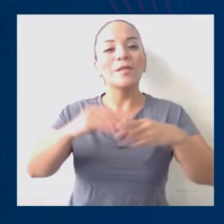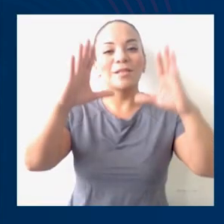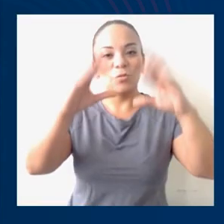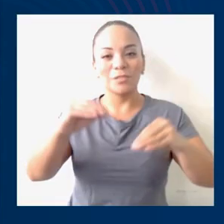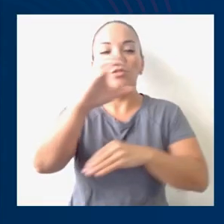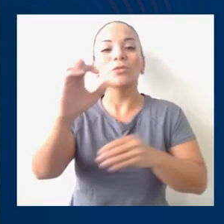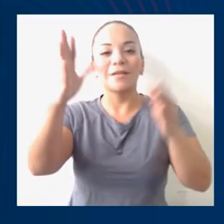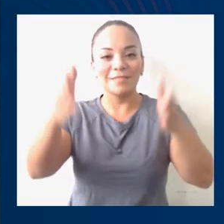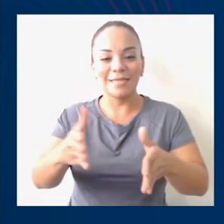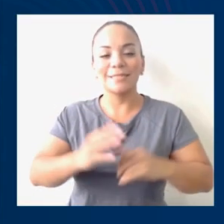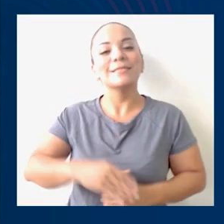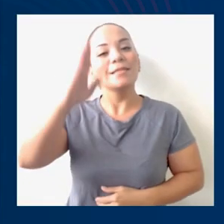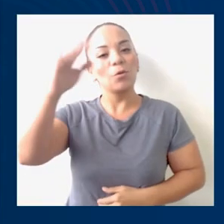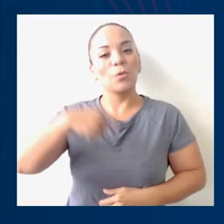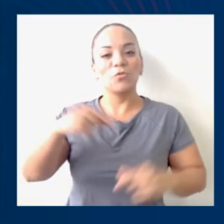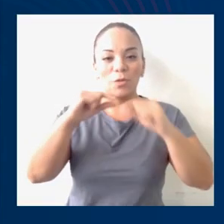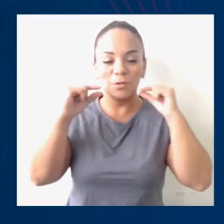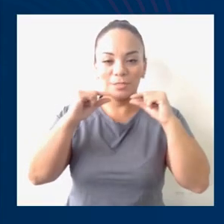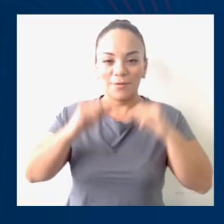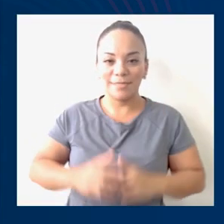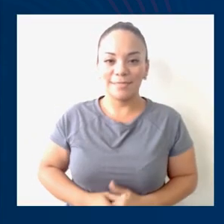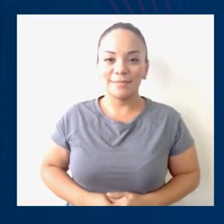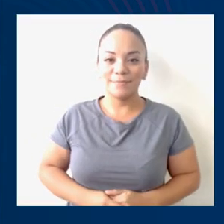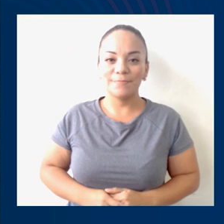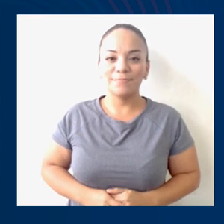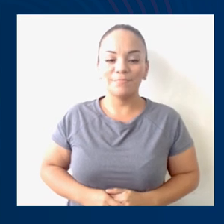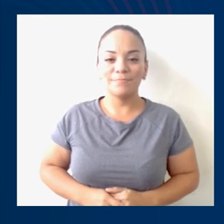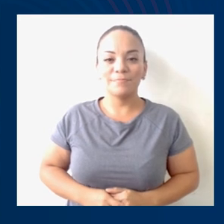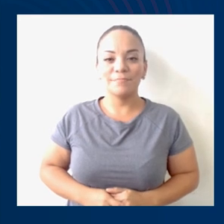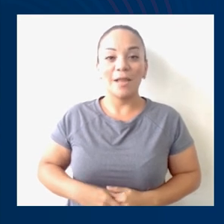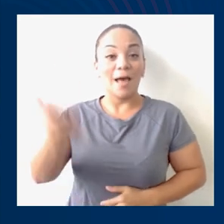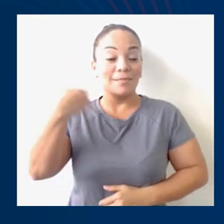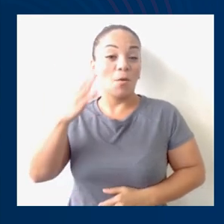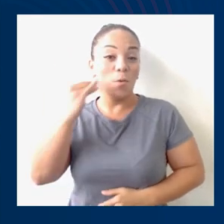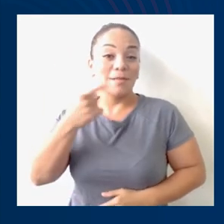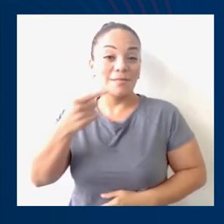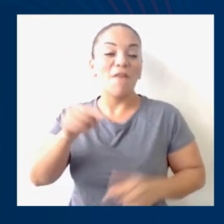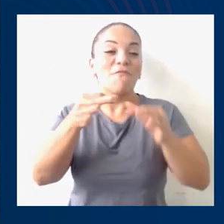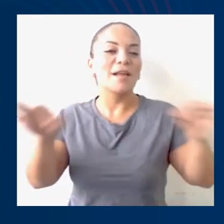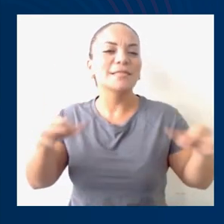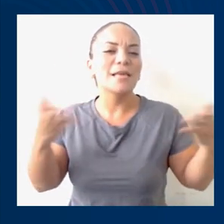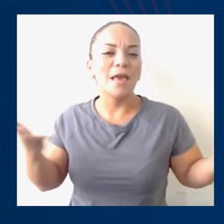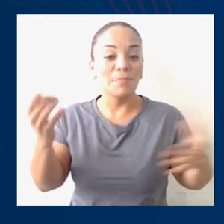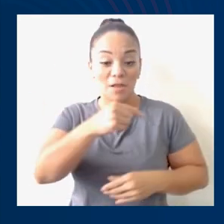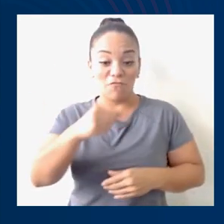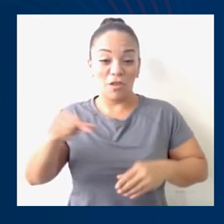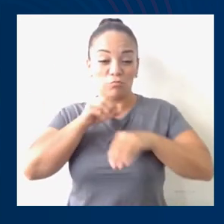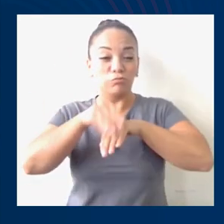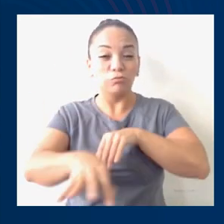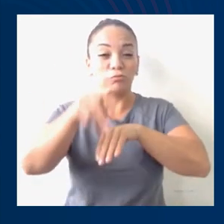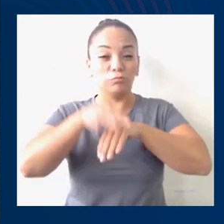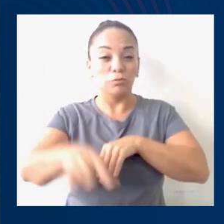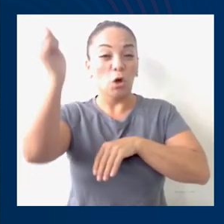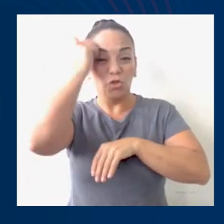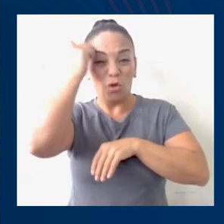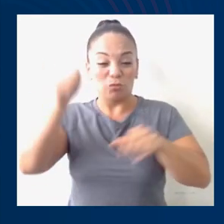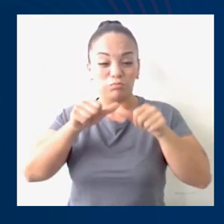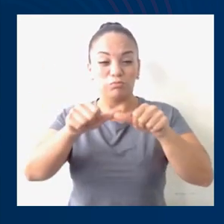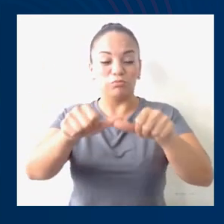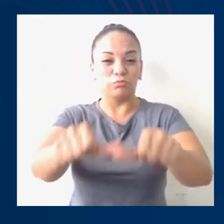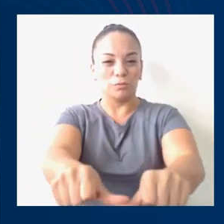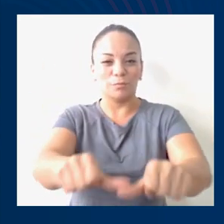Buenas noches compatriotas, los saluda Rodrigo Chávez. Decía mi abuela que solo los ríos y los tontos no se devuelven.